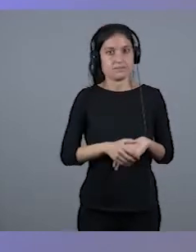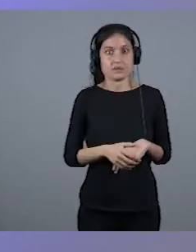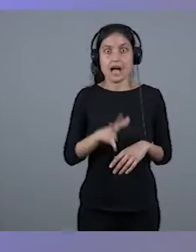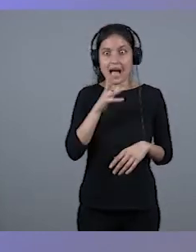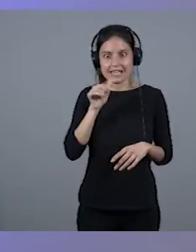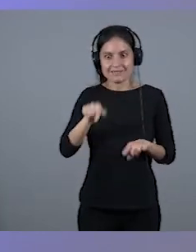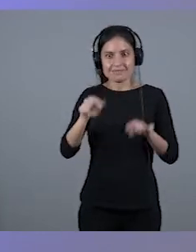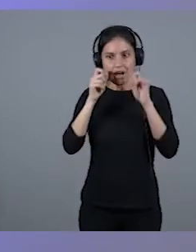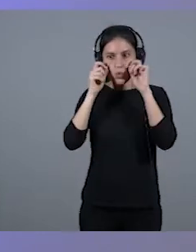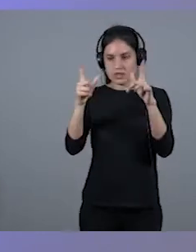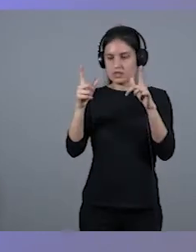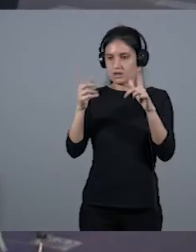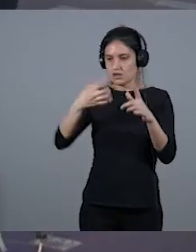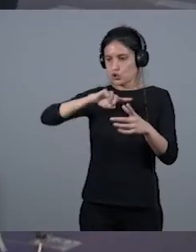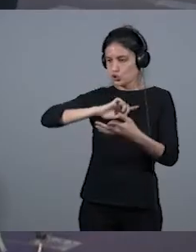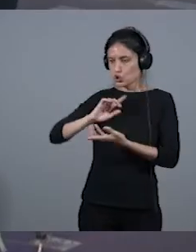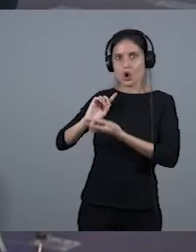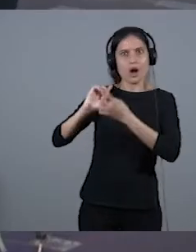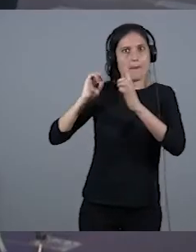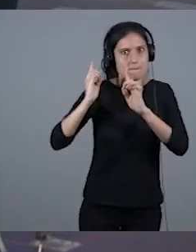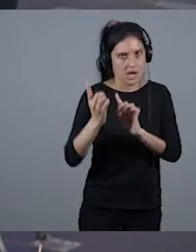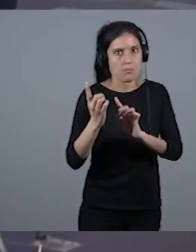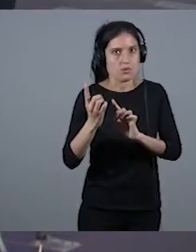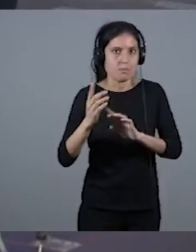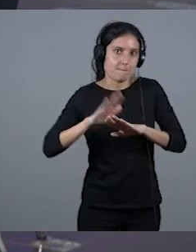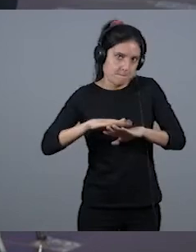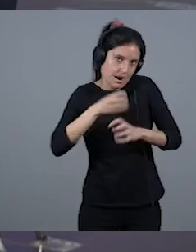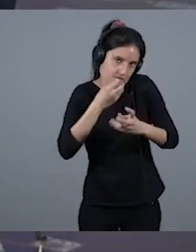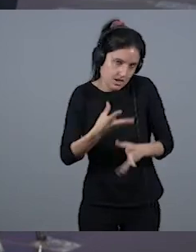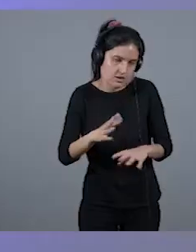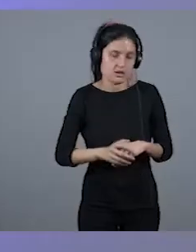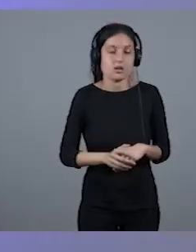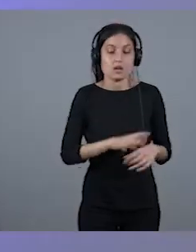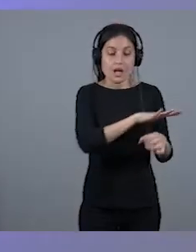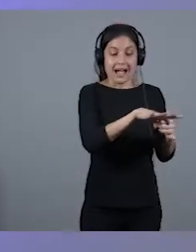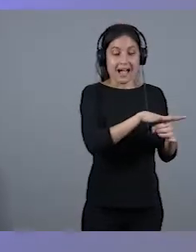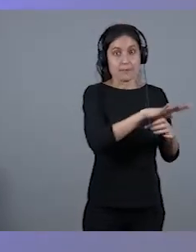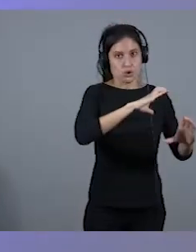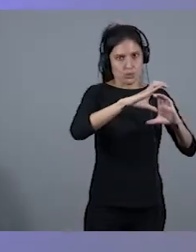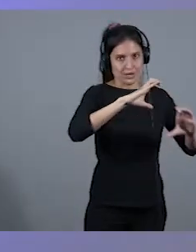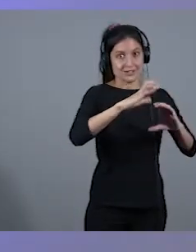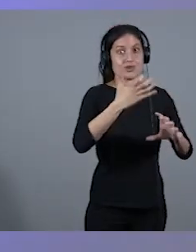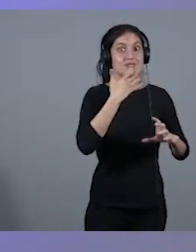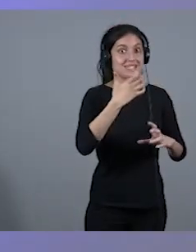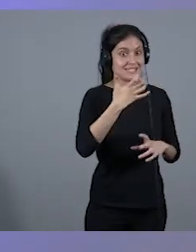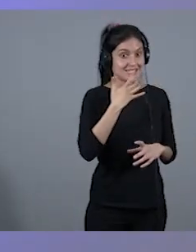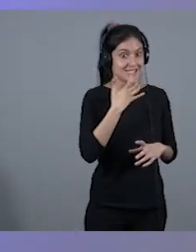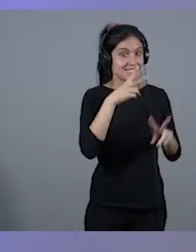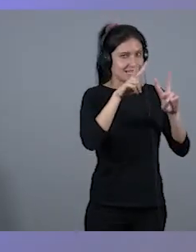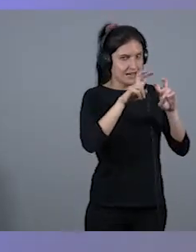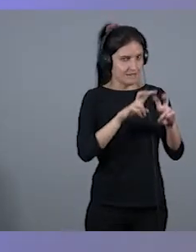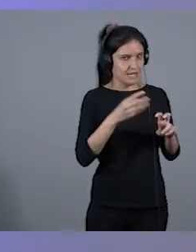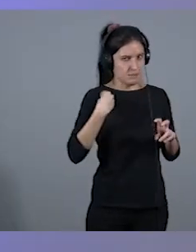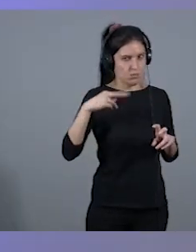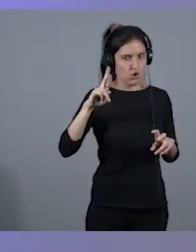Hemos cambiado en ese sentido para bien. En el mundo de la comunicación, si revisas ahora mismo, que lo sacó Raquel,